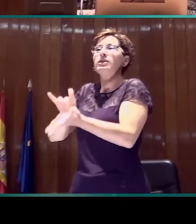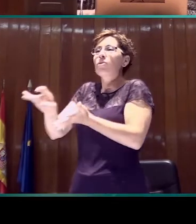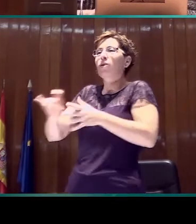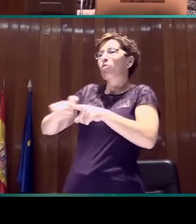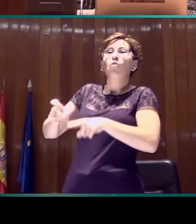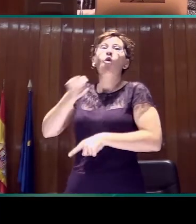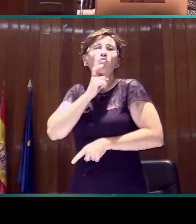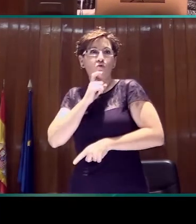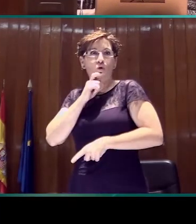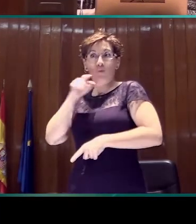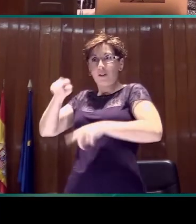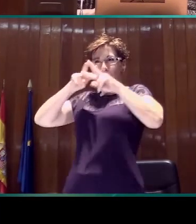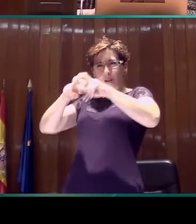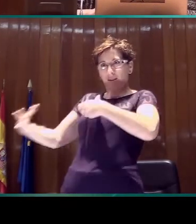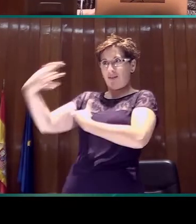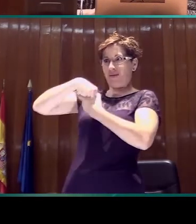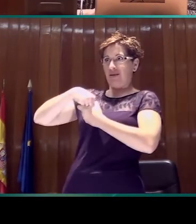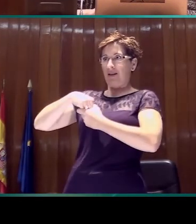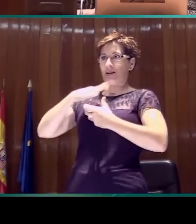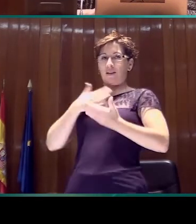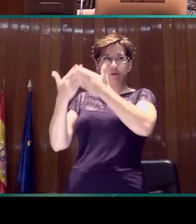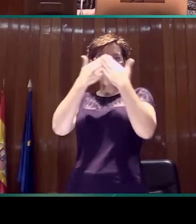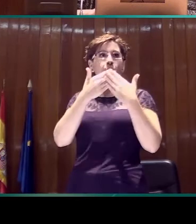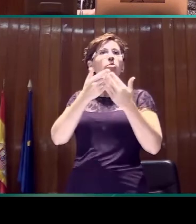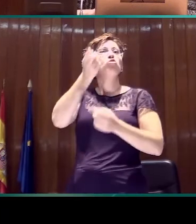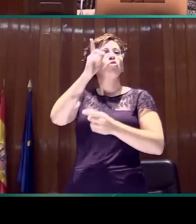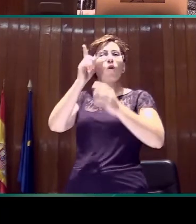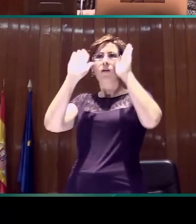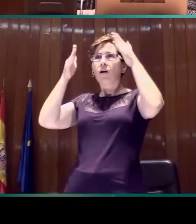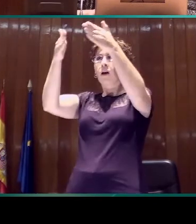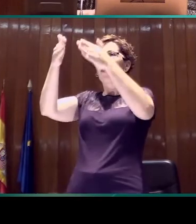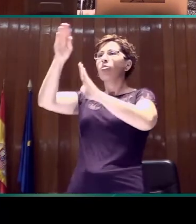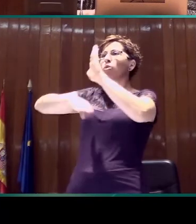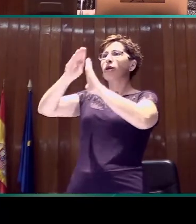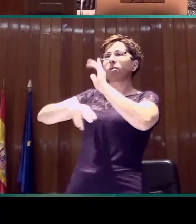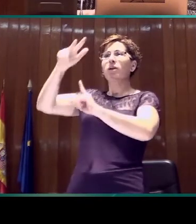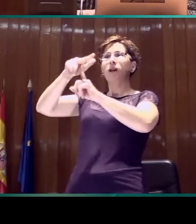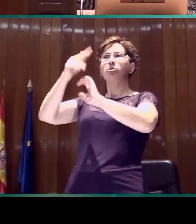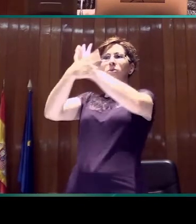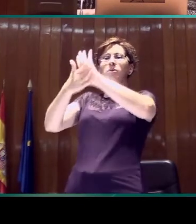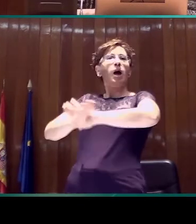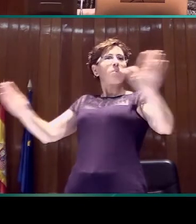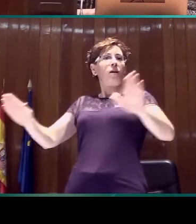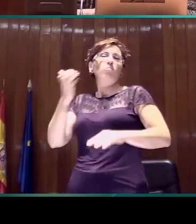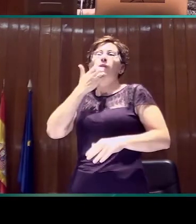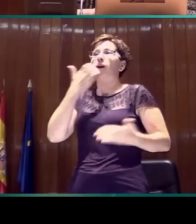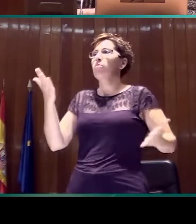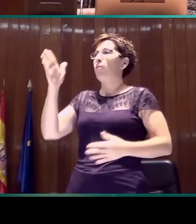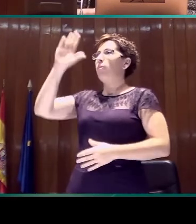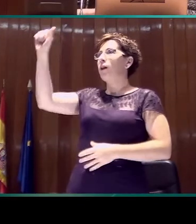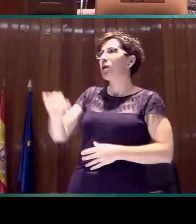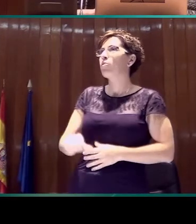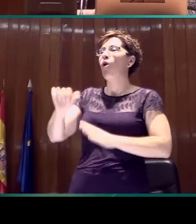es la lengua de signos en los programas televisivos, entendidos de una manera estricta como películas o programas,